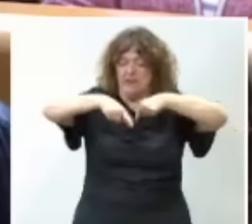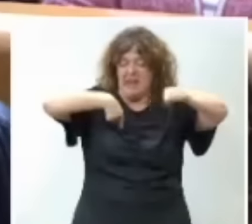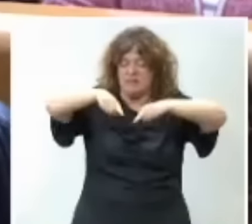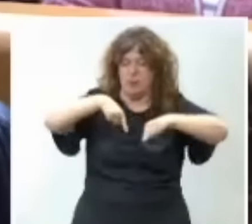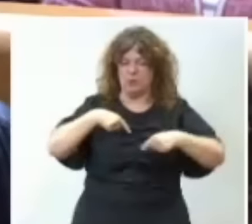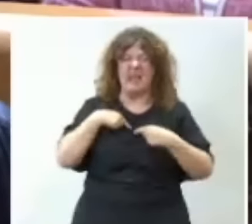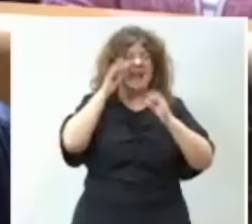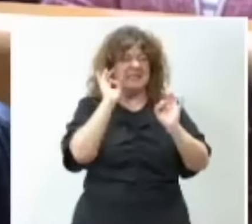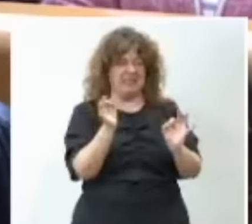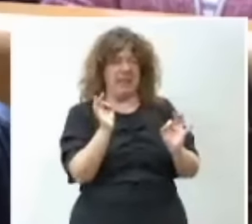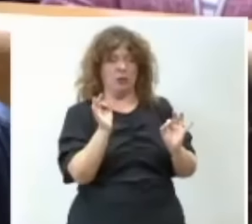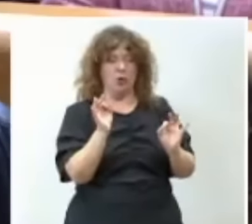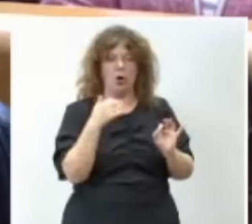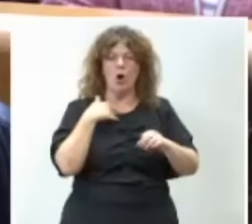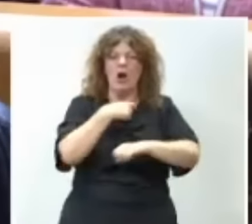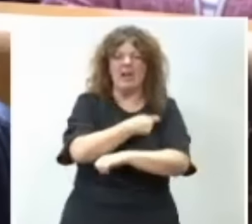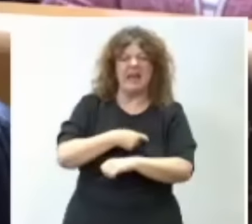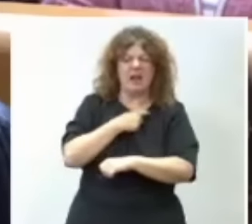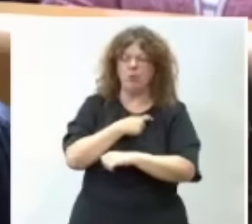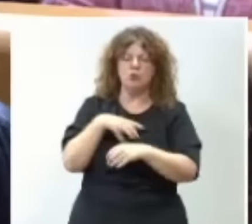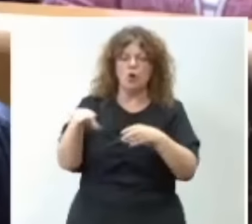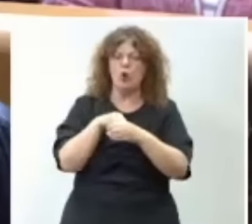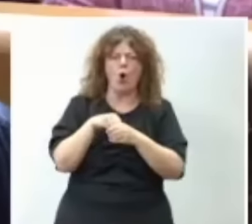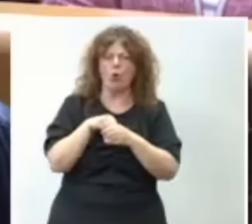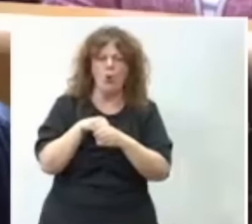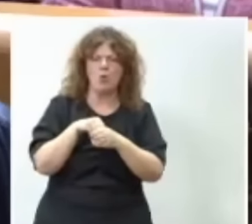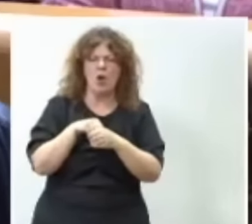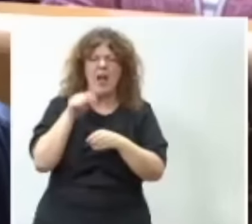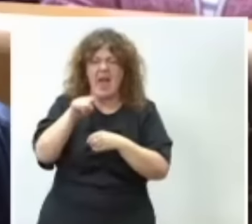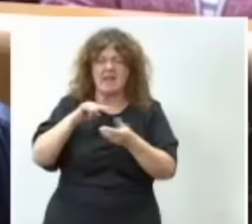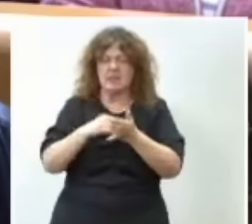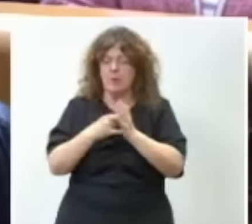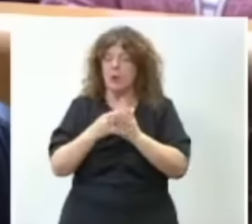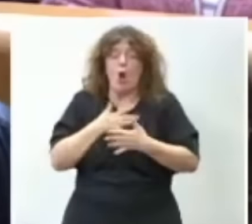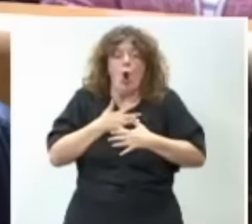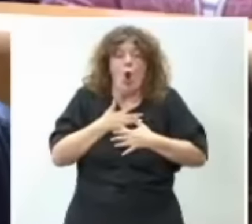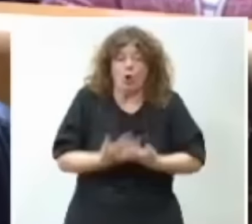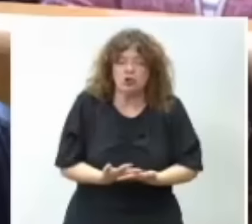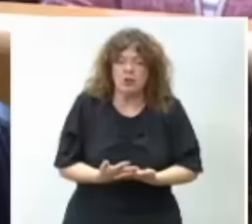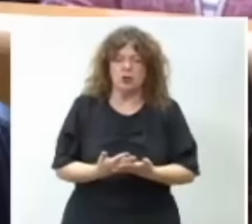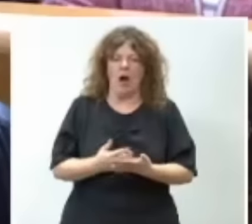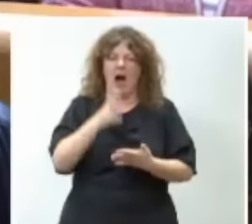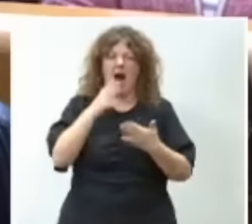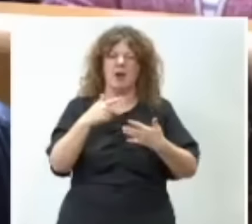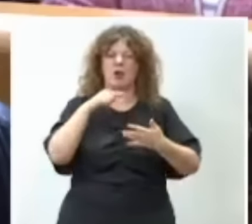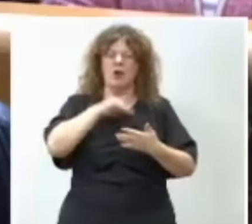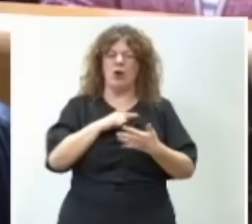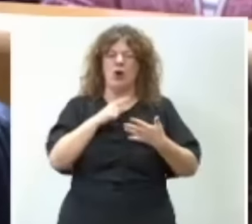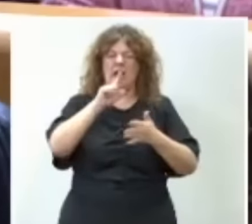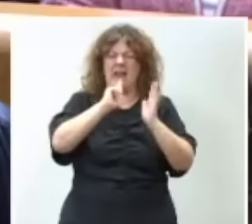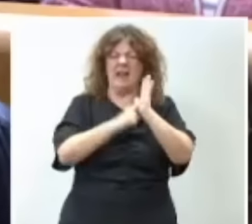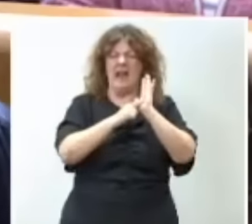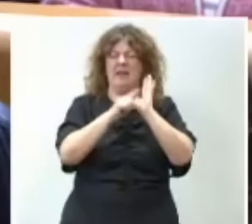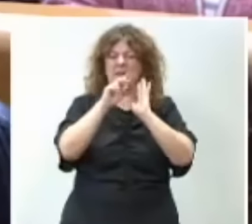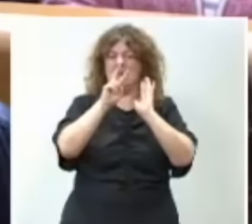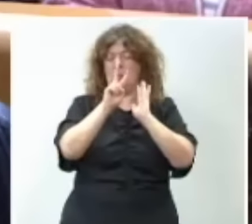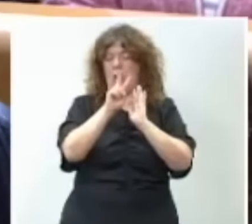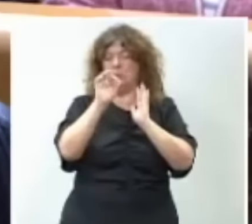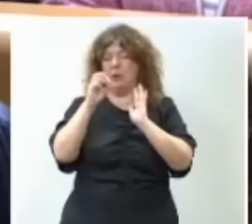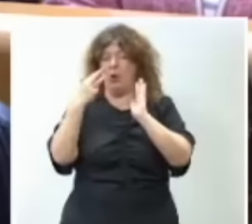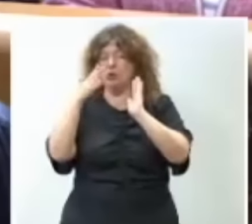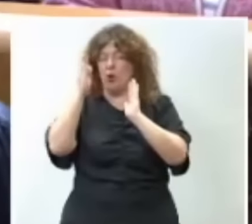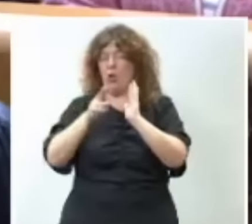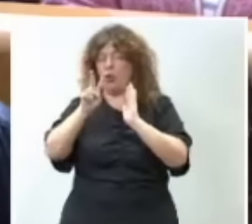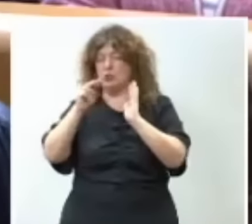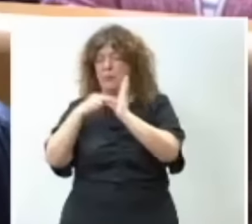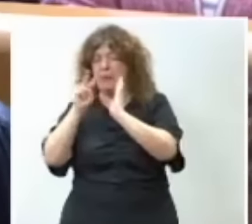Y es cierto que la Comisión no incluyó este proyecto, cosa que sentimos. Le hemos encargado en el Decreto Ley 8.2023 a Enagás una